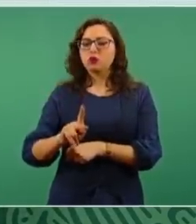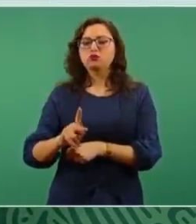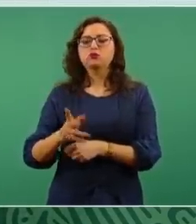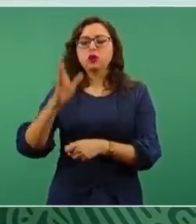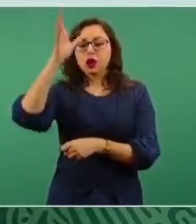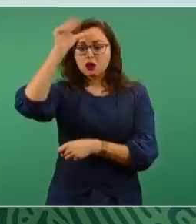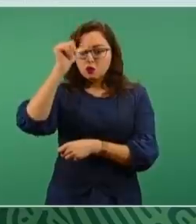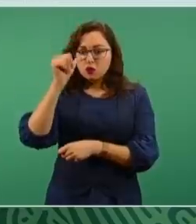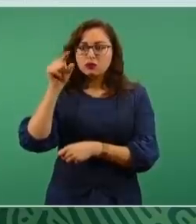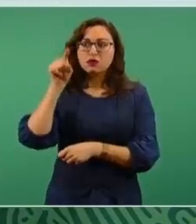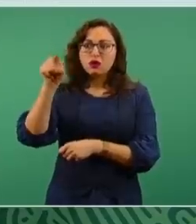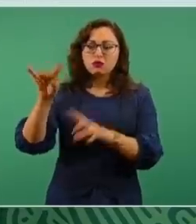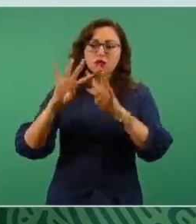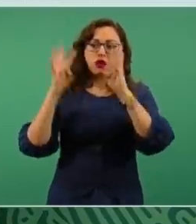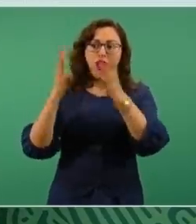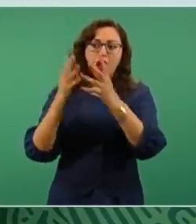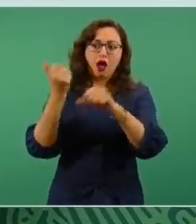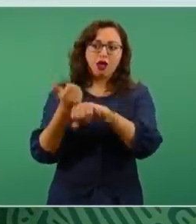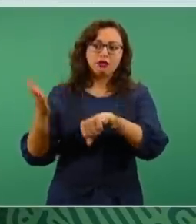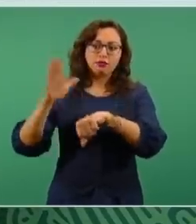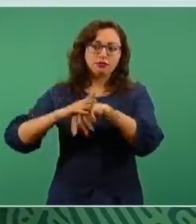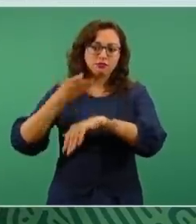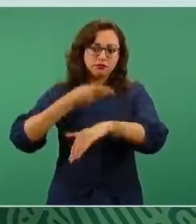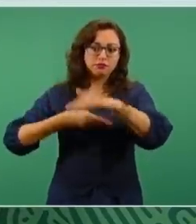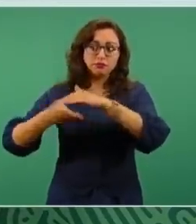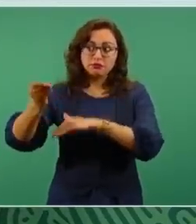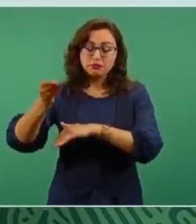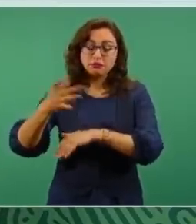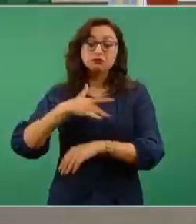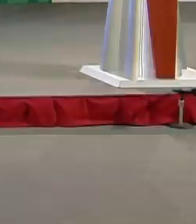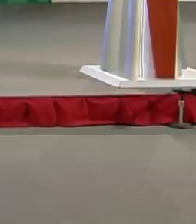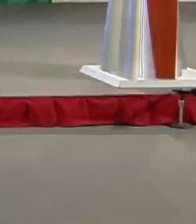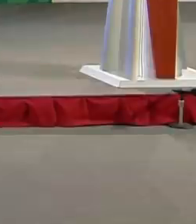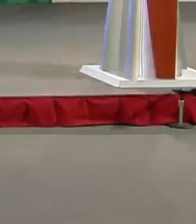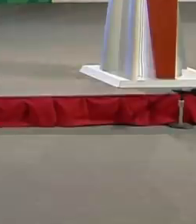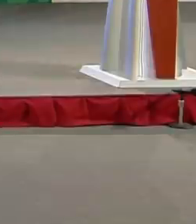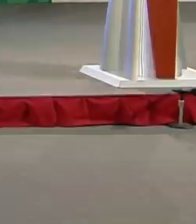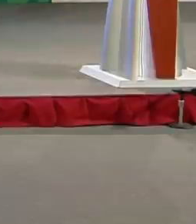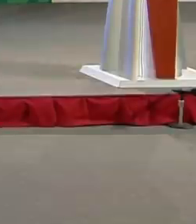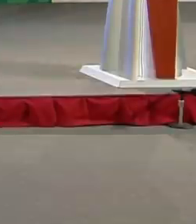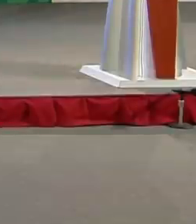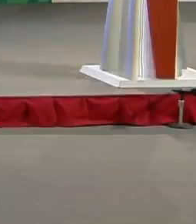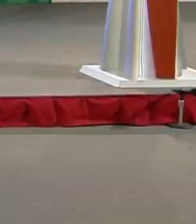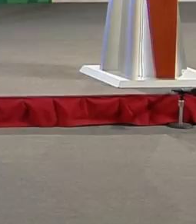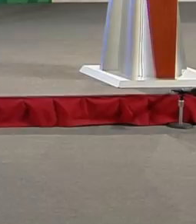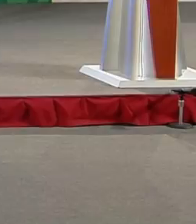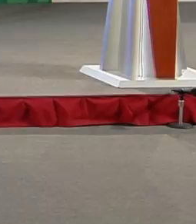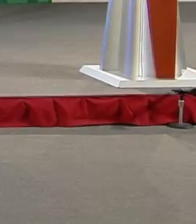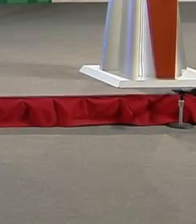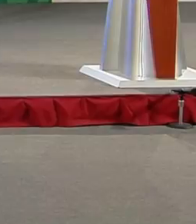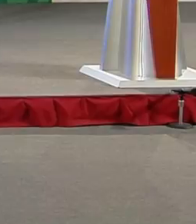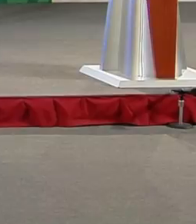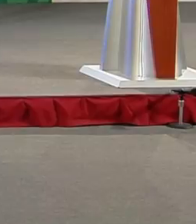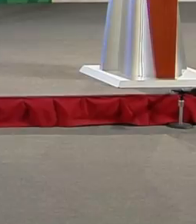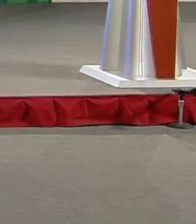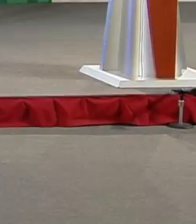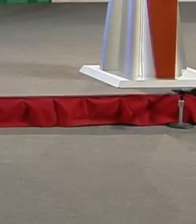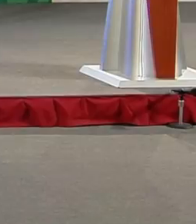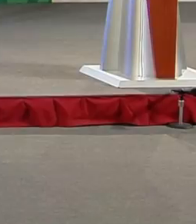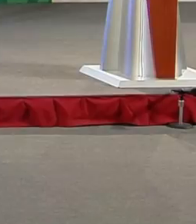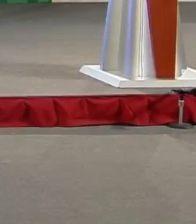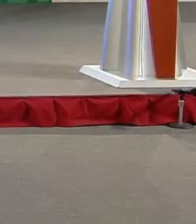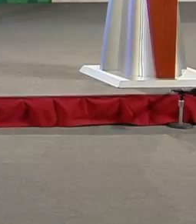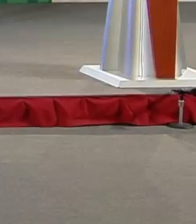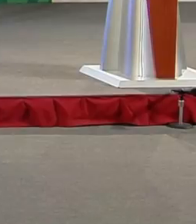allí se haga su análisis y en su caso la ratificación de este acuerdo. Finalmente, la última hoja